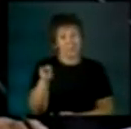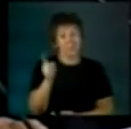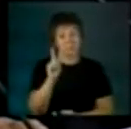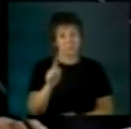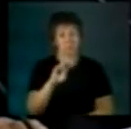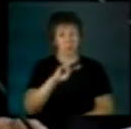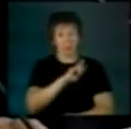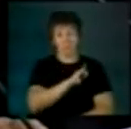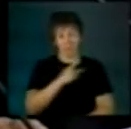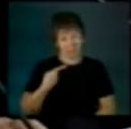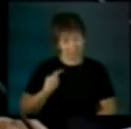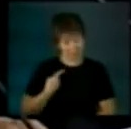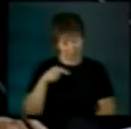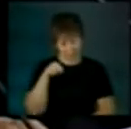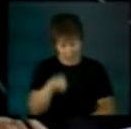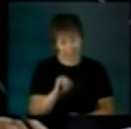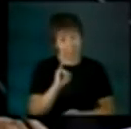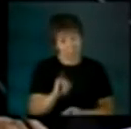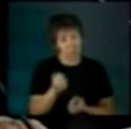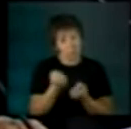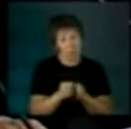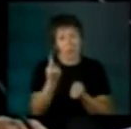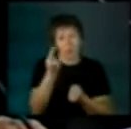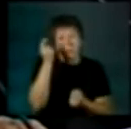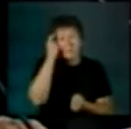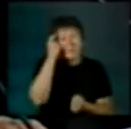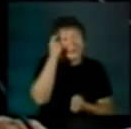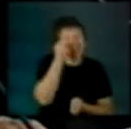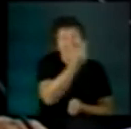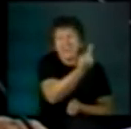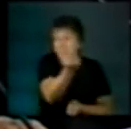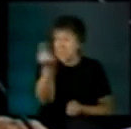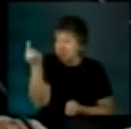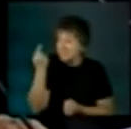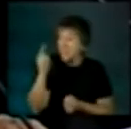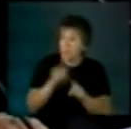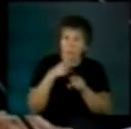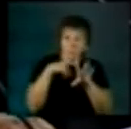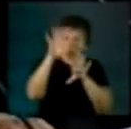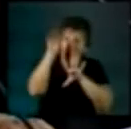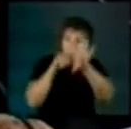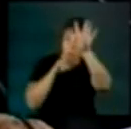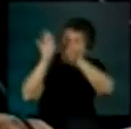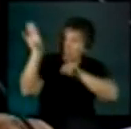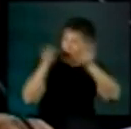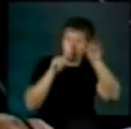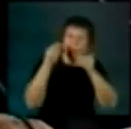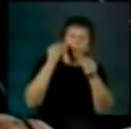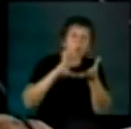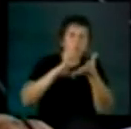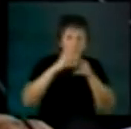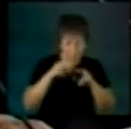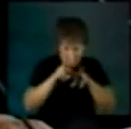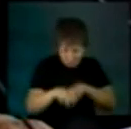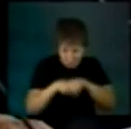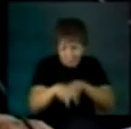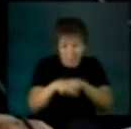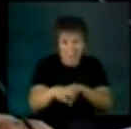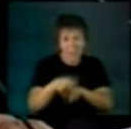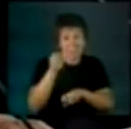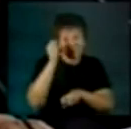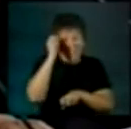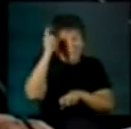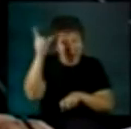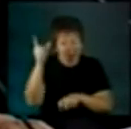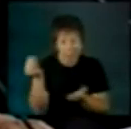Dinamarca si el país fuera una ecuación diría que la fórmula de intentar es agro más inteligencia